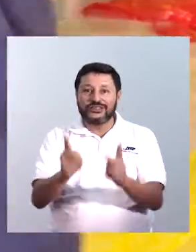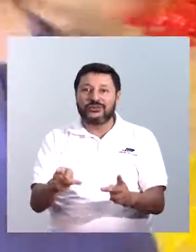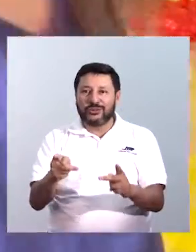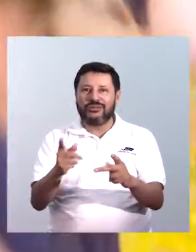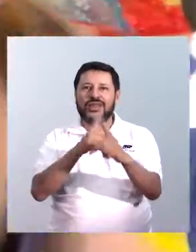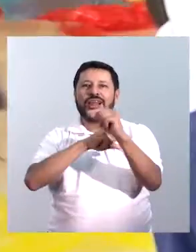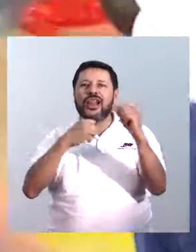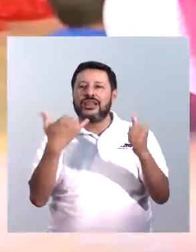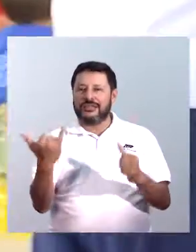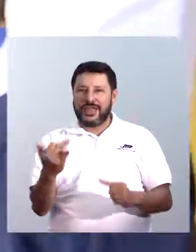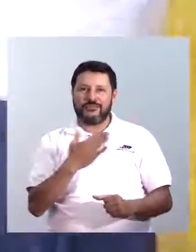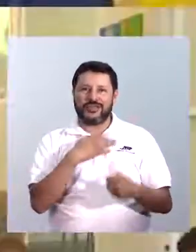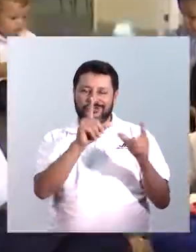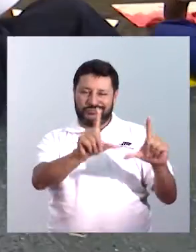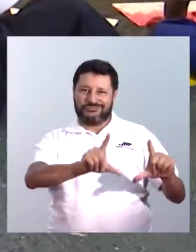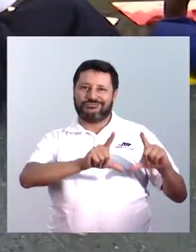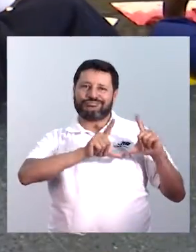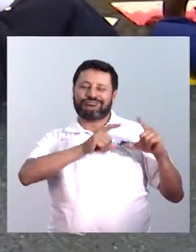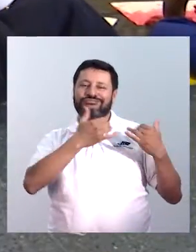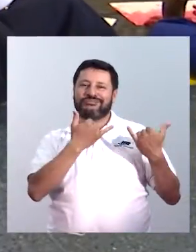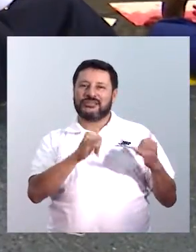en el ITM, yo soy egresado del ITM.